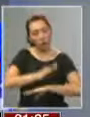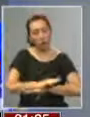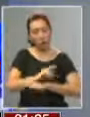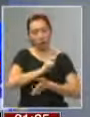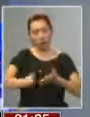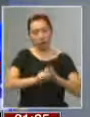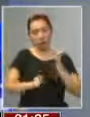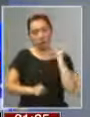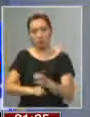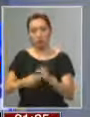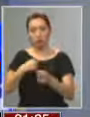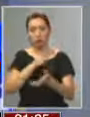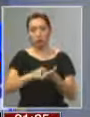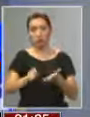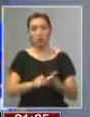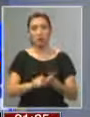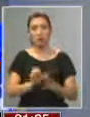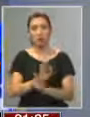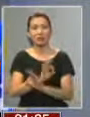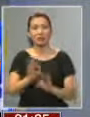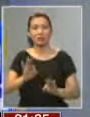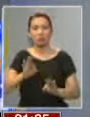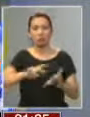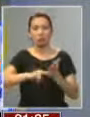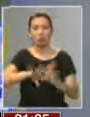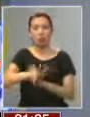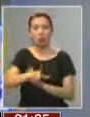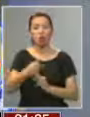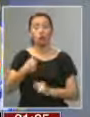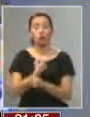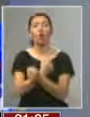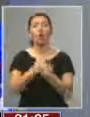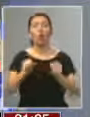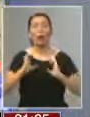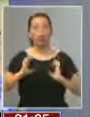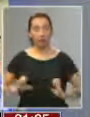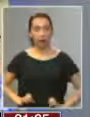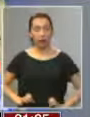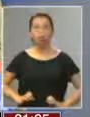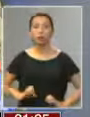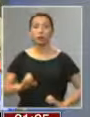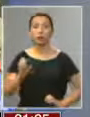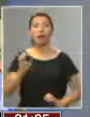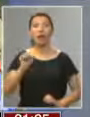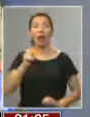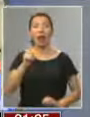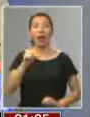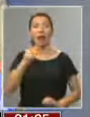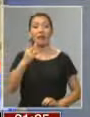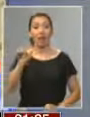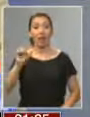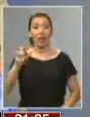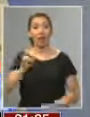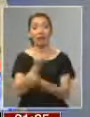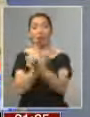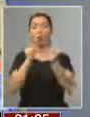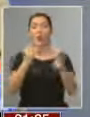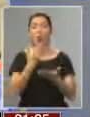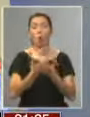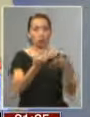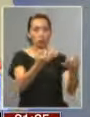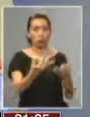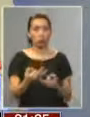escritas que yo le di. Ni un problema de robos ni de nada. Renuncié por ética. La Soledad Alvear renunció cuando los resultados